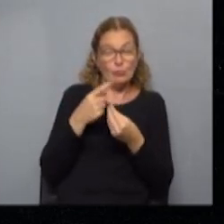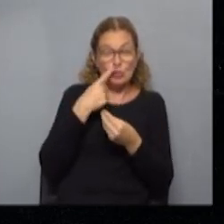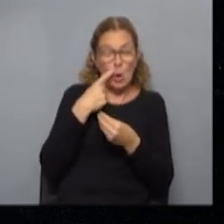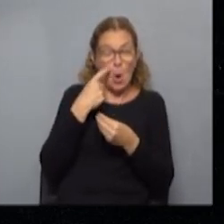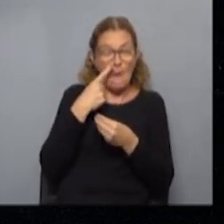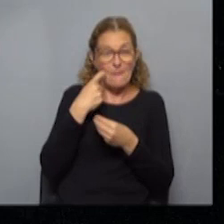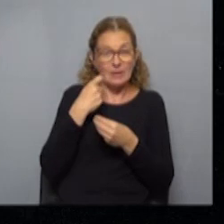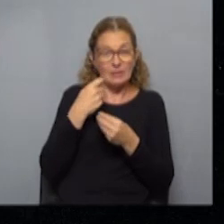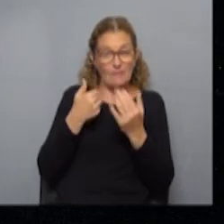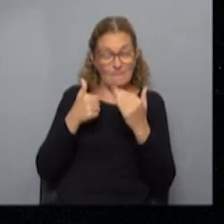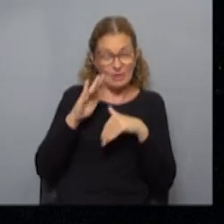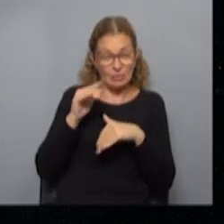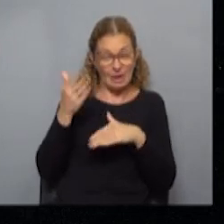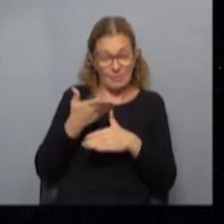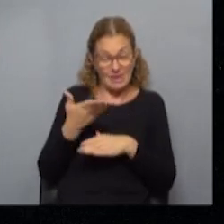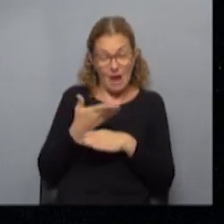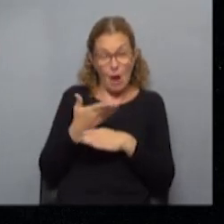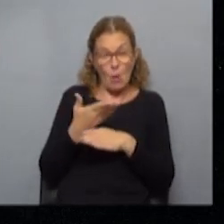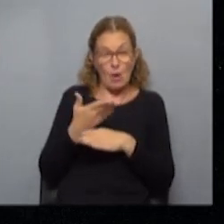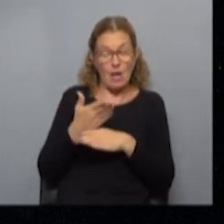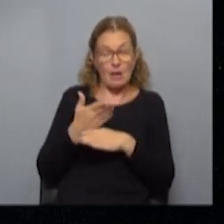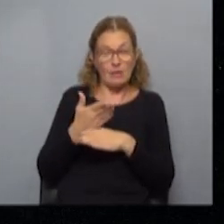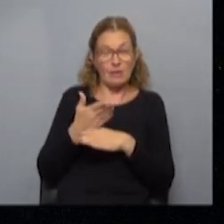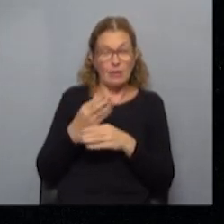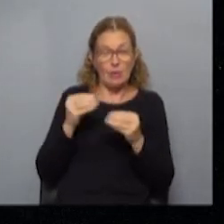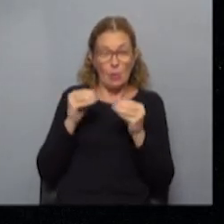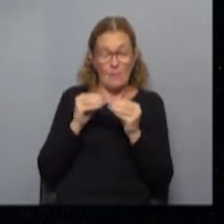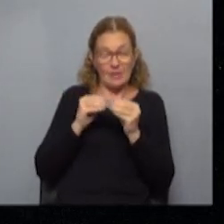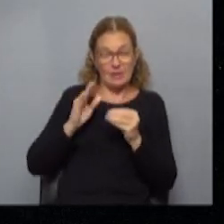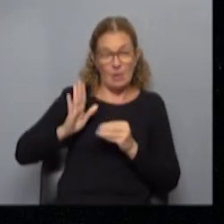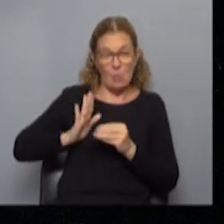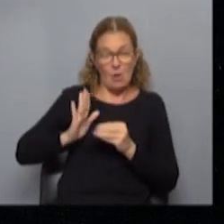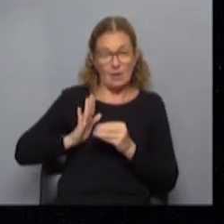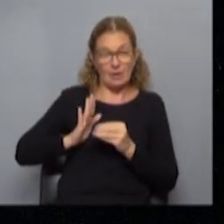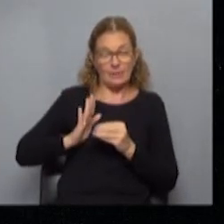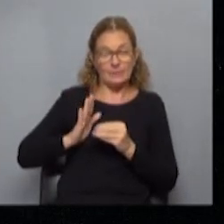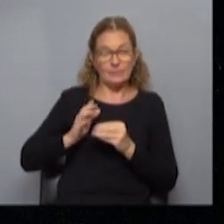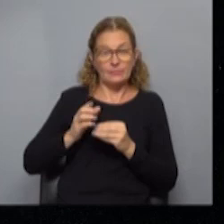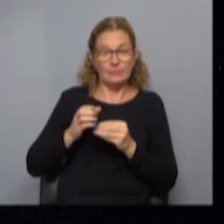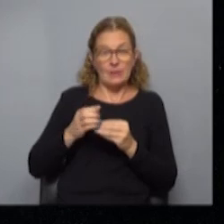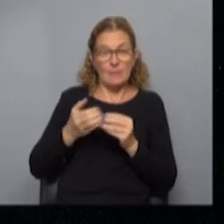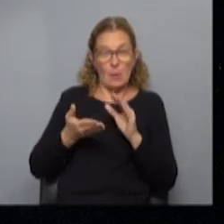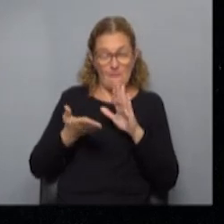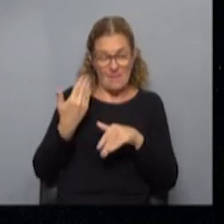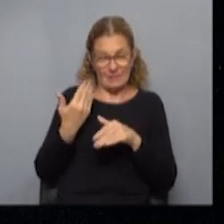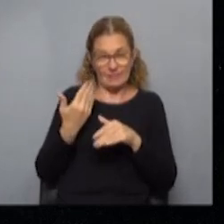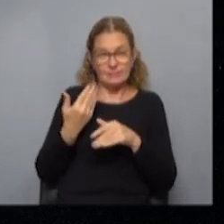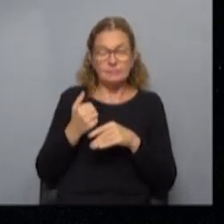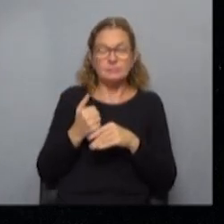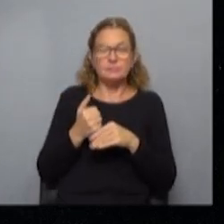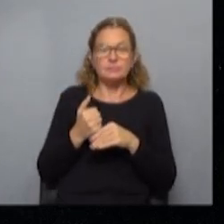momento tiene mayoritariamente compañeras es muy mixto pero mayoritariamente